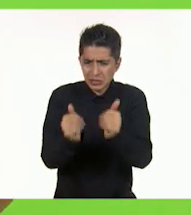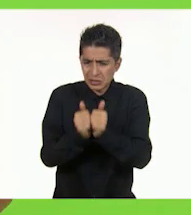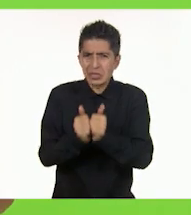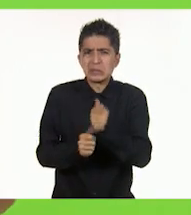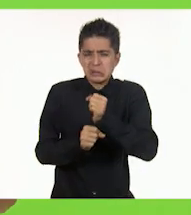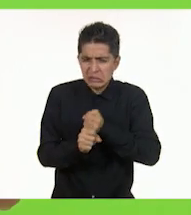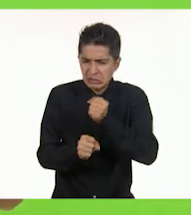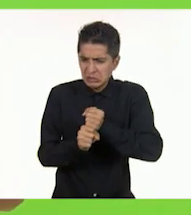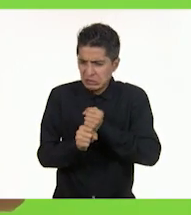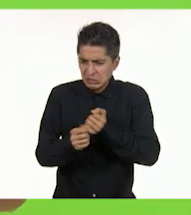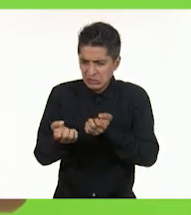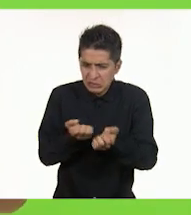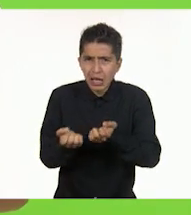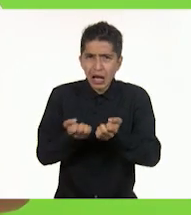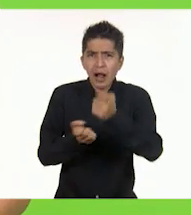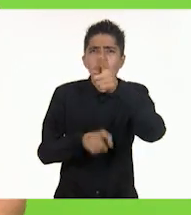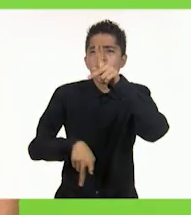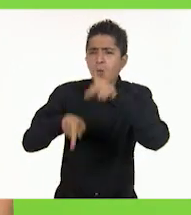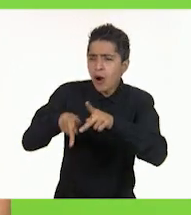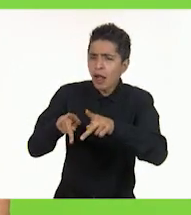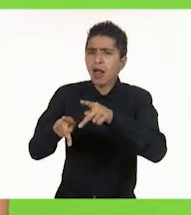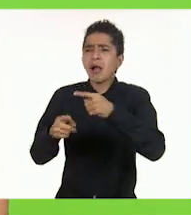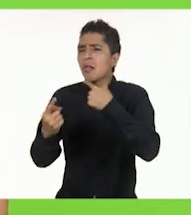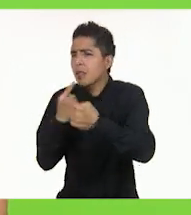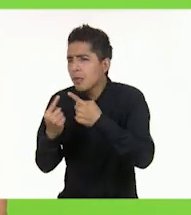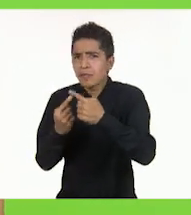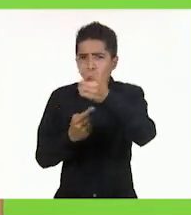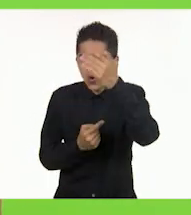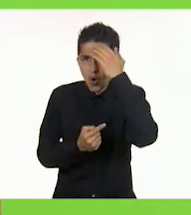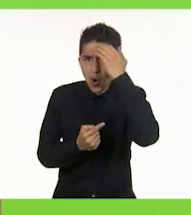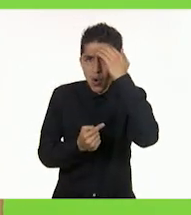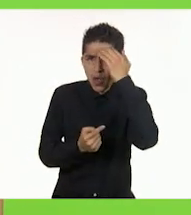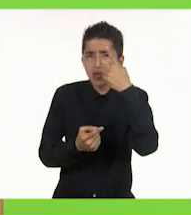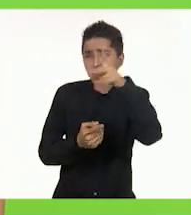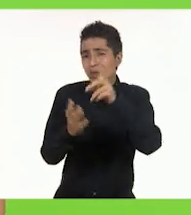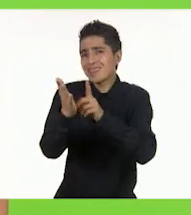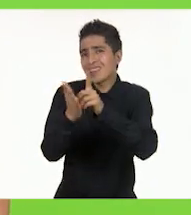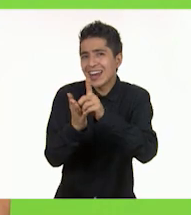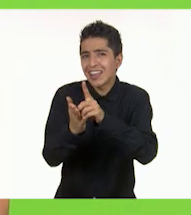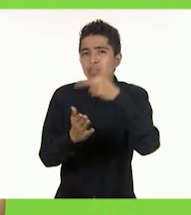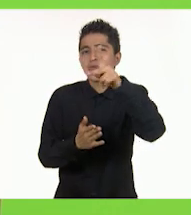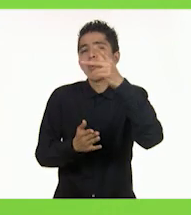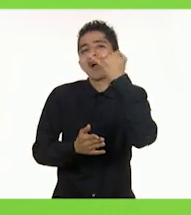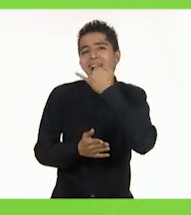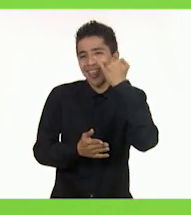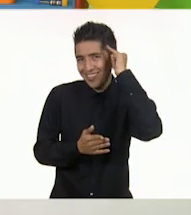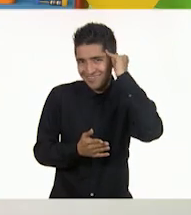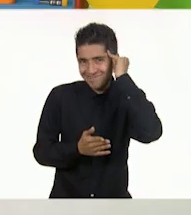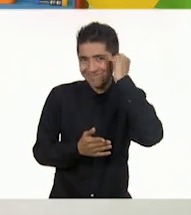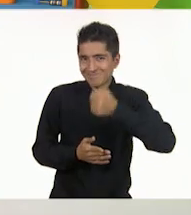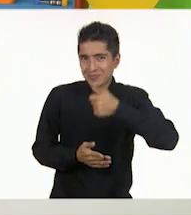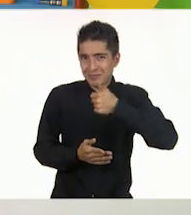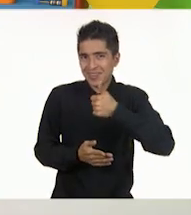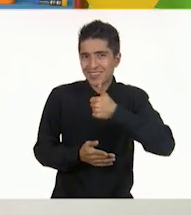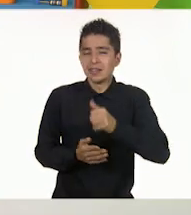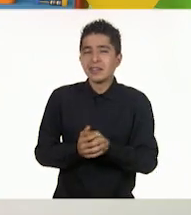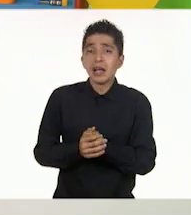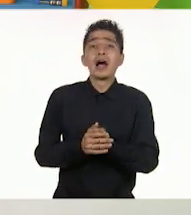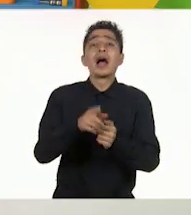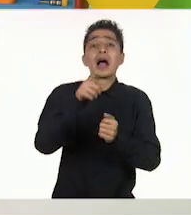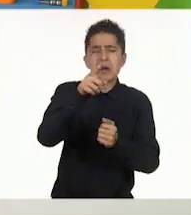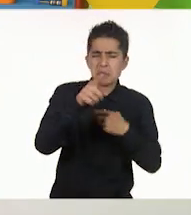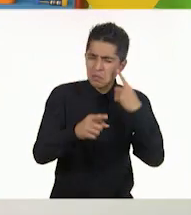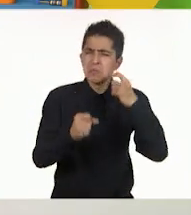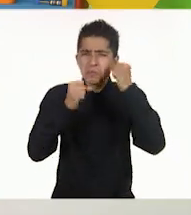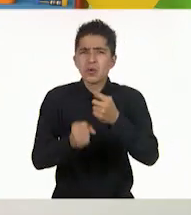practicarla? Y platicas y conoces tus derechos con tu familia en tu lengua materna. Estoy segura que